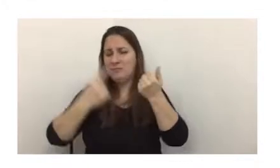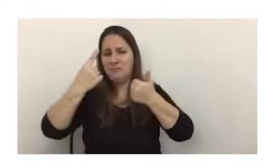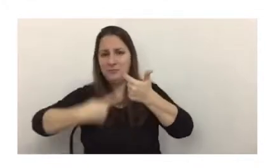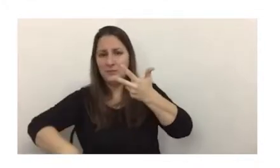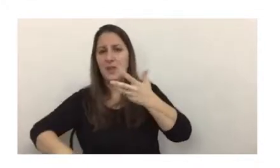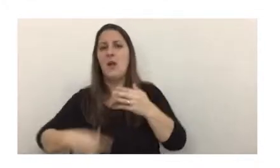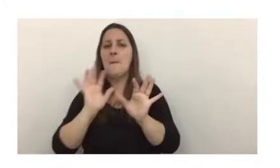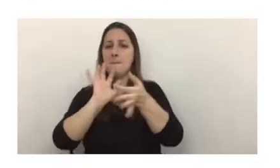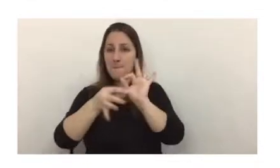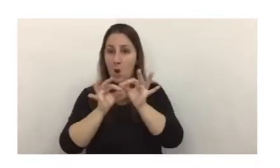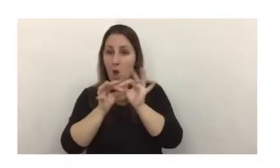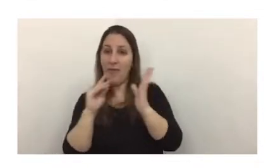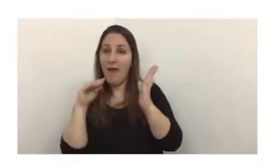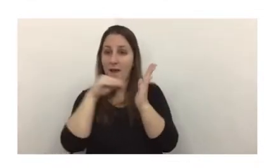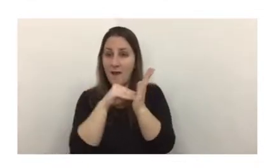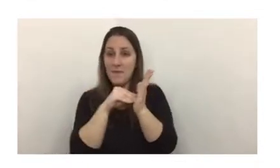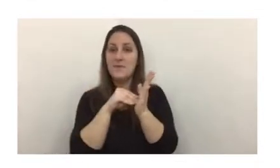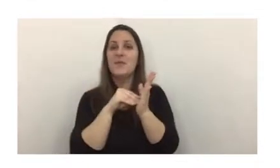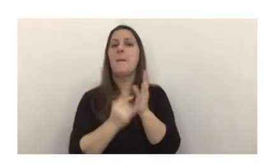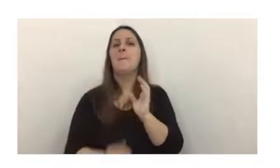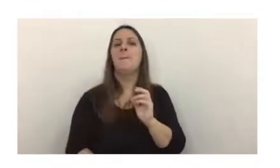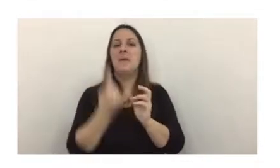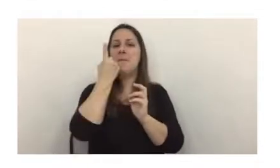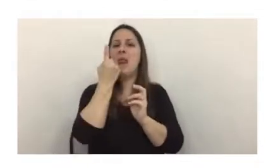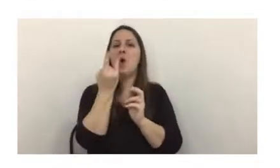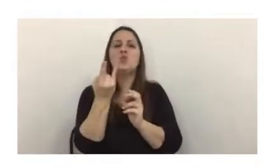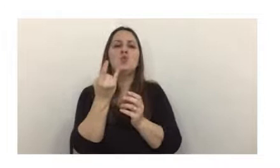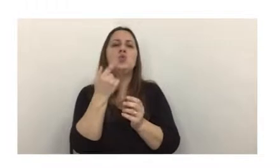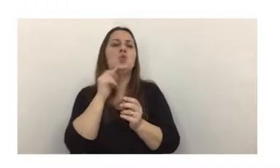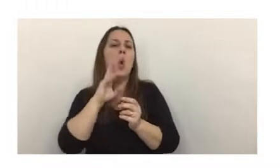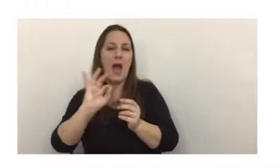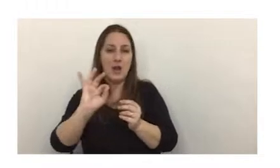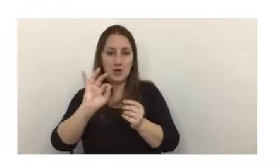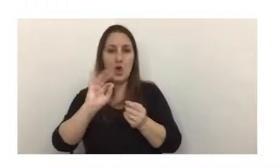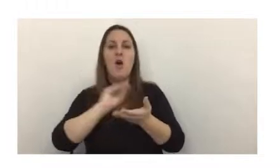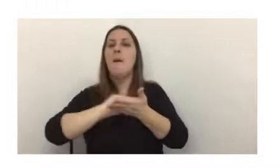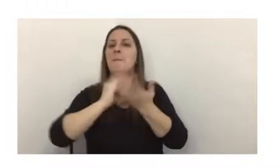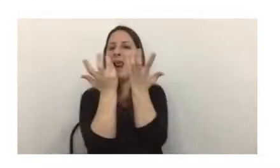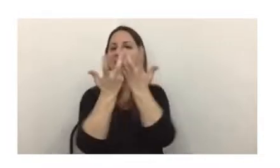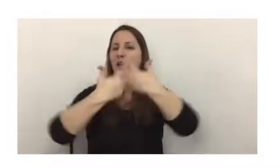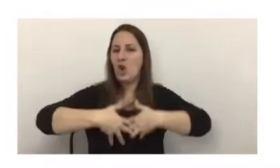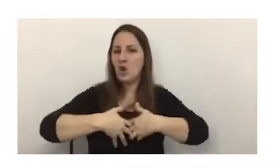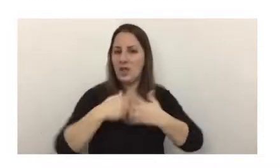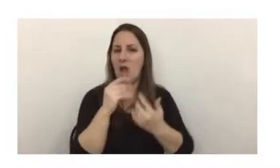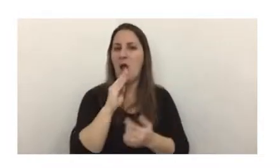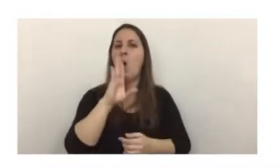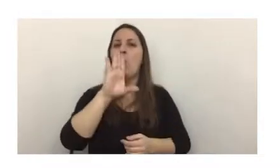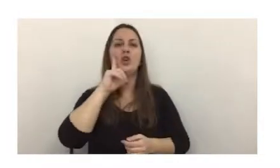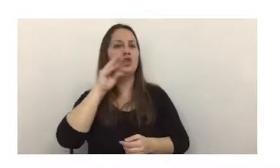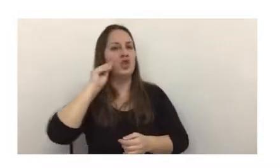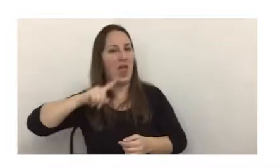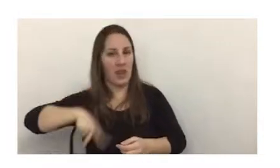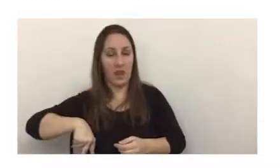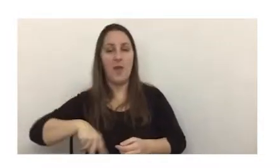monetaria fue el primer caso de uso popularizado para la tecnología blockchain, pero de ninguna